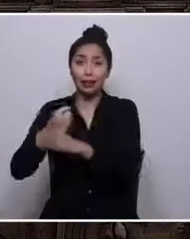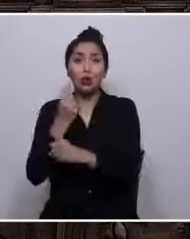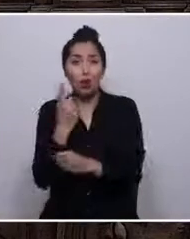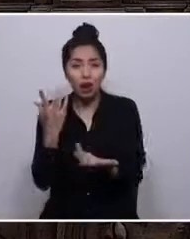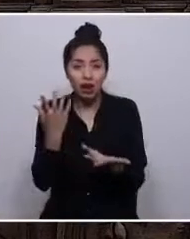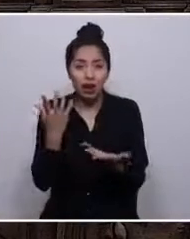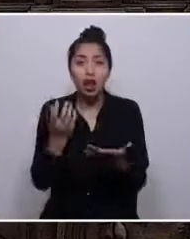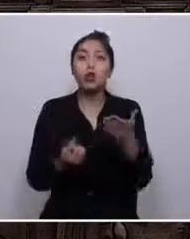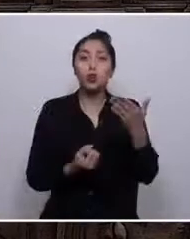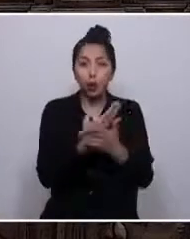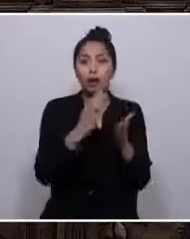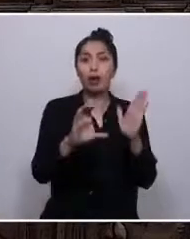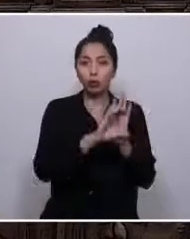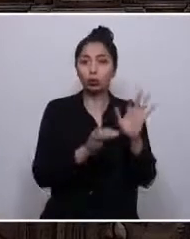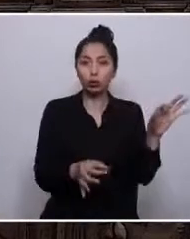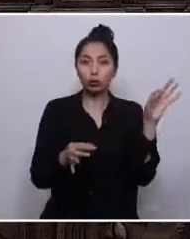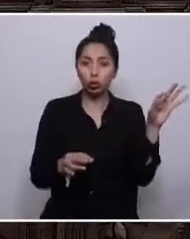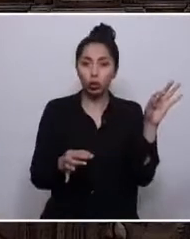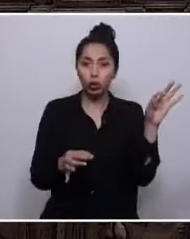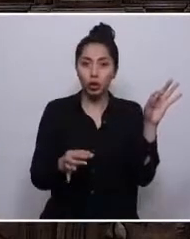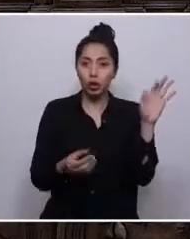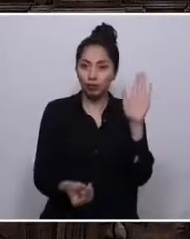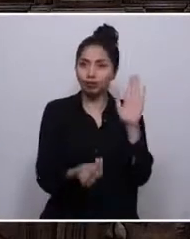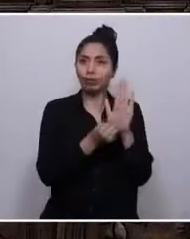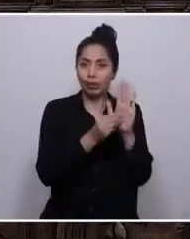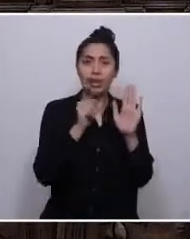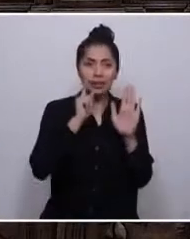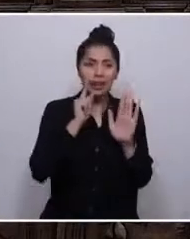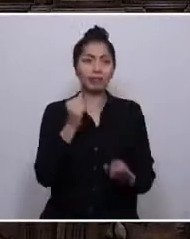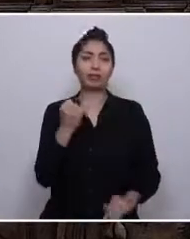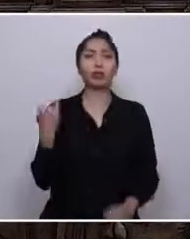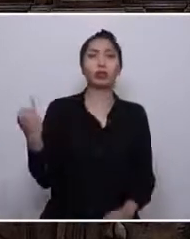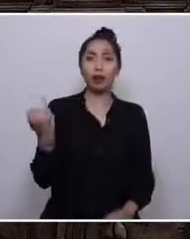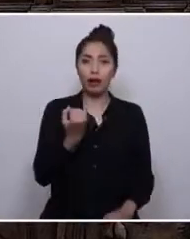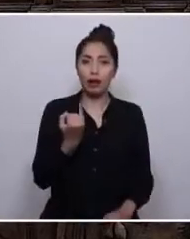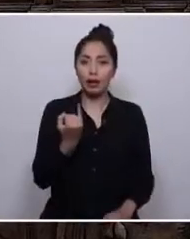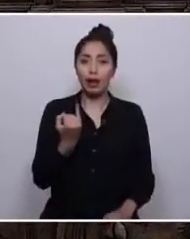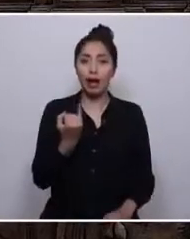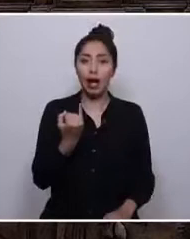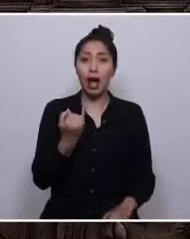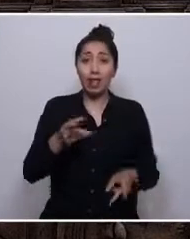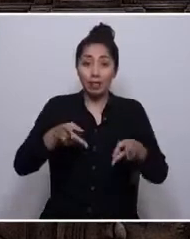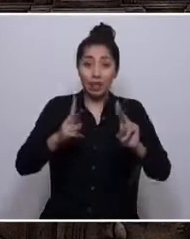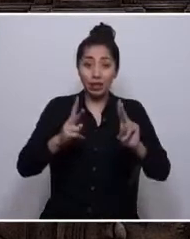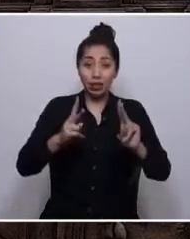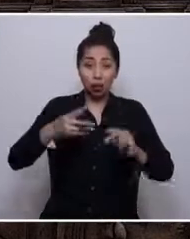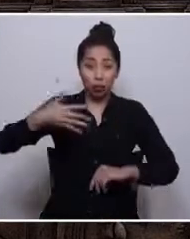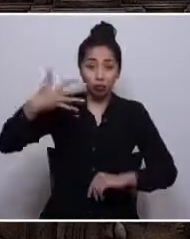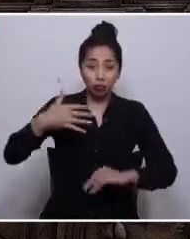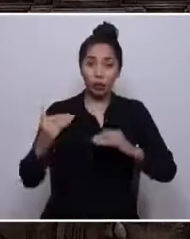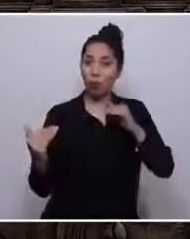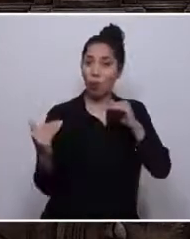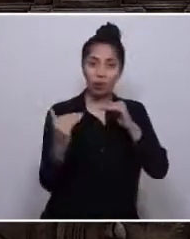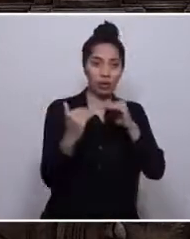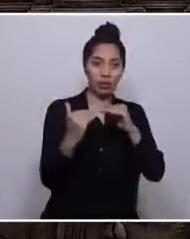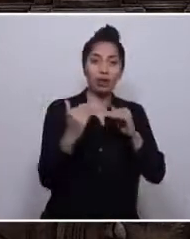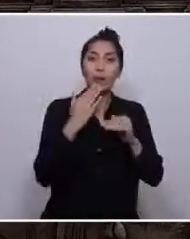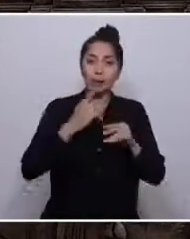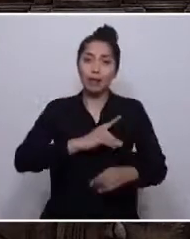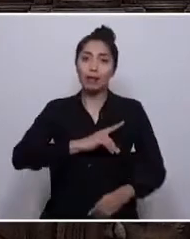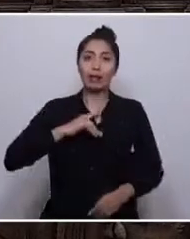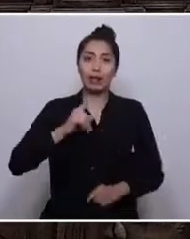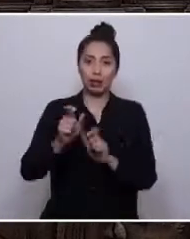nueva Carta Fundamental que consagre soberanía, la igualdad de derechos fundamentales y la dignidad de las personas.